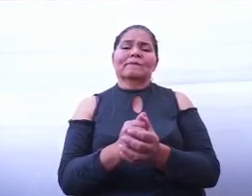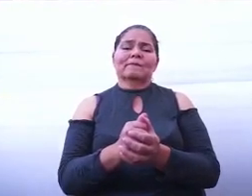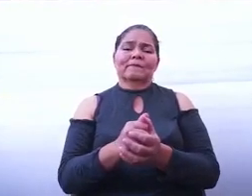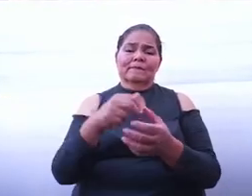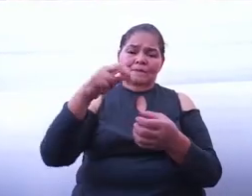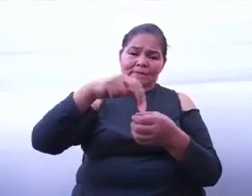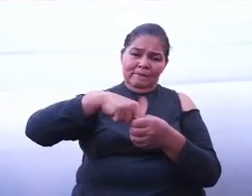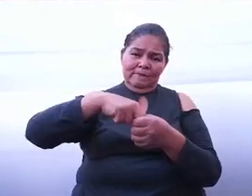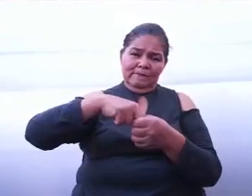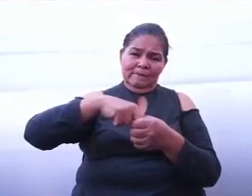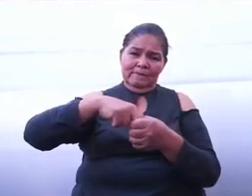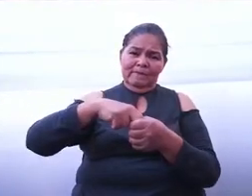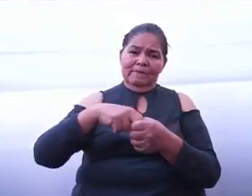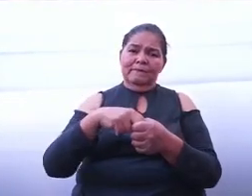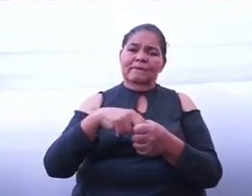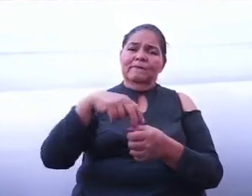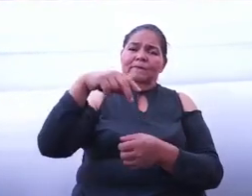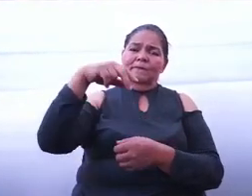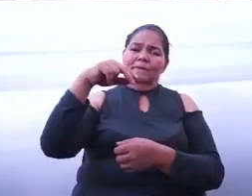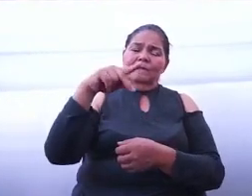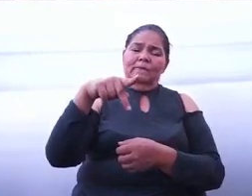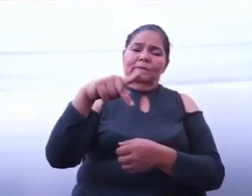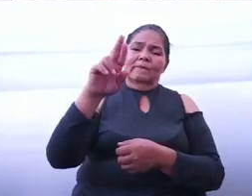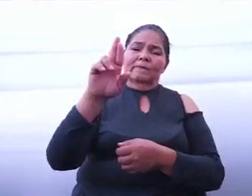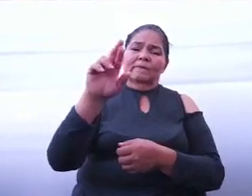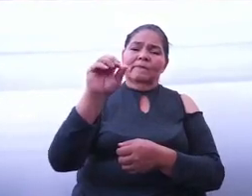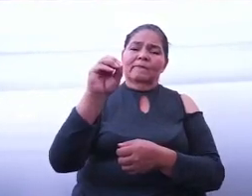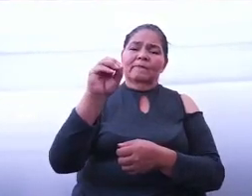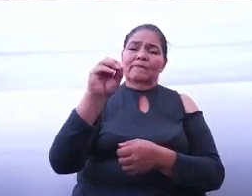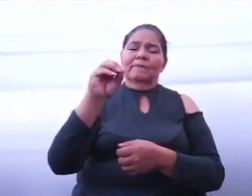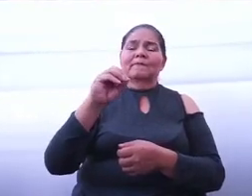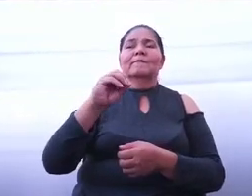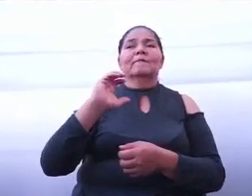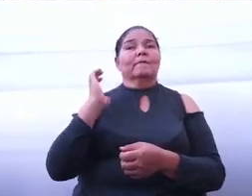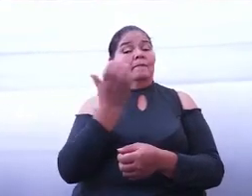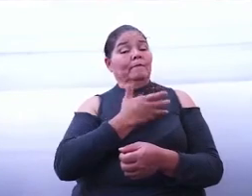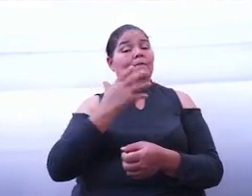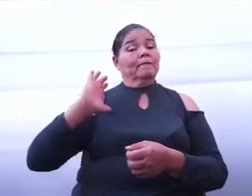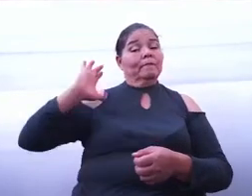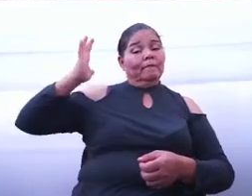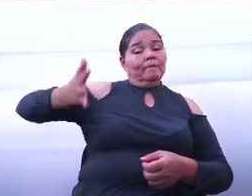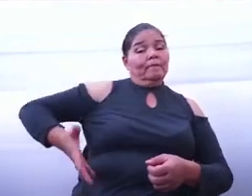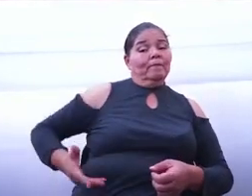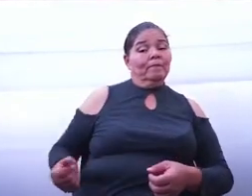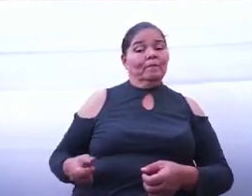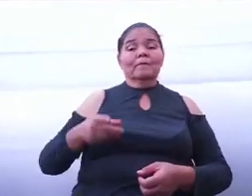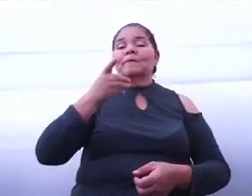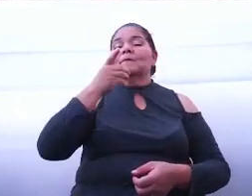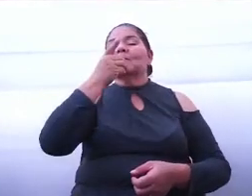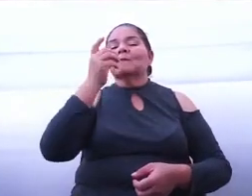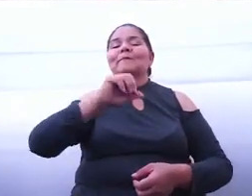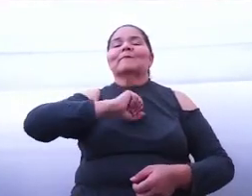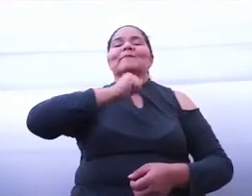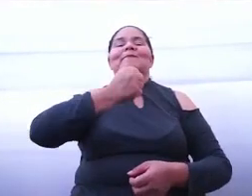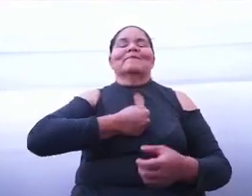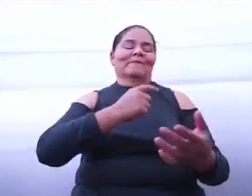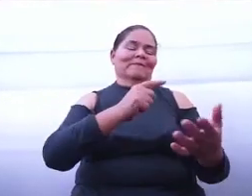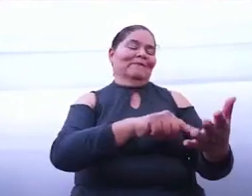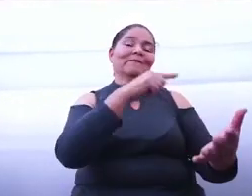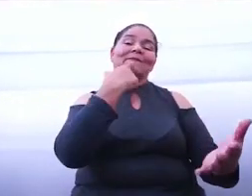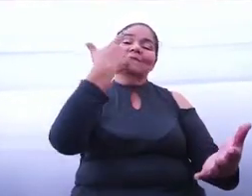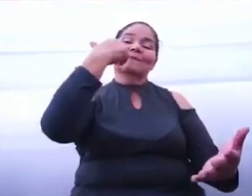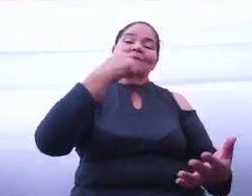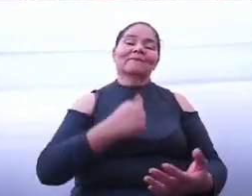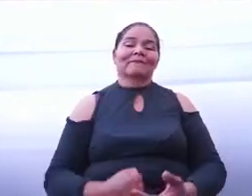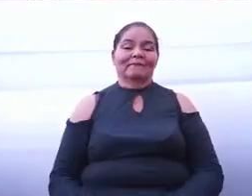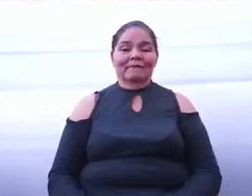El orgullo de decir ¡Soy celayense!